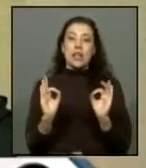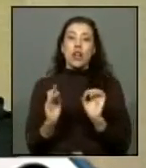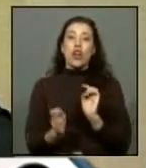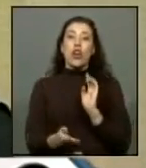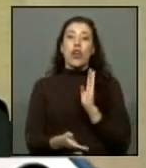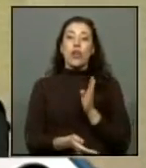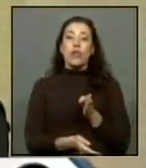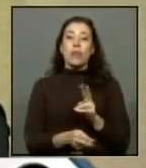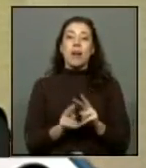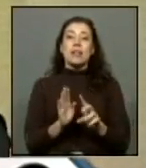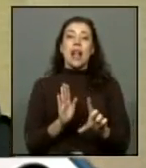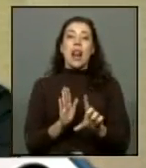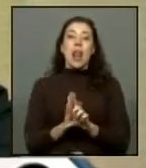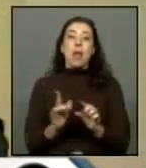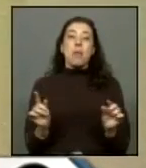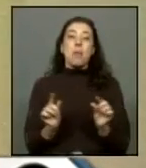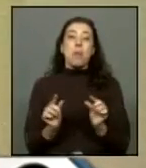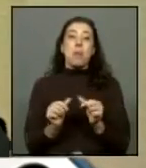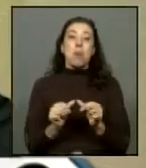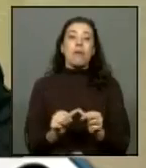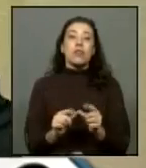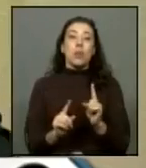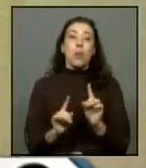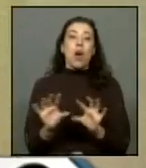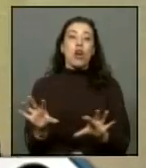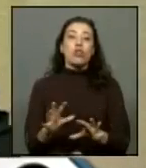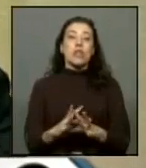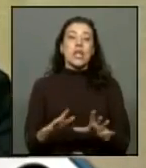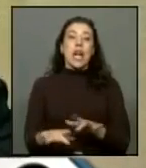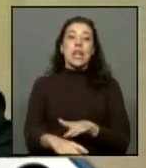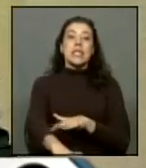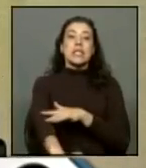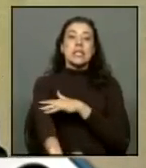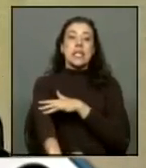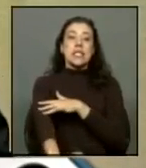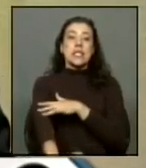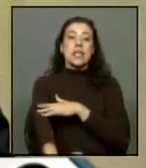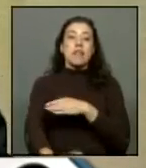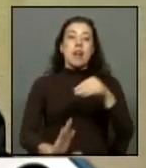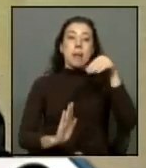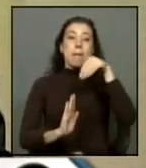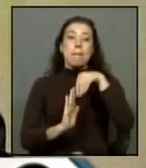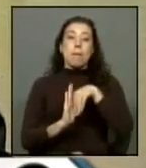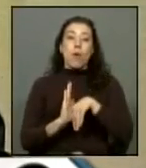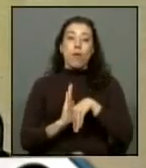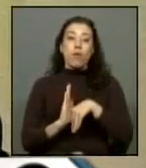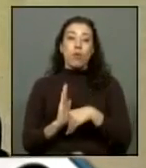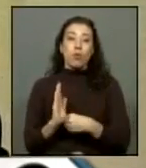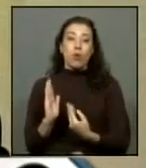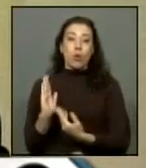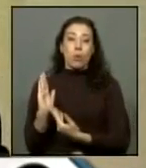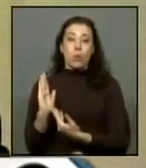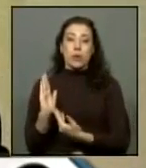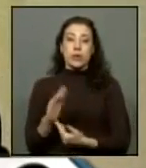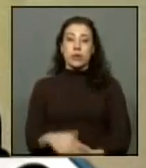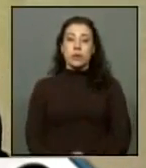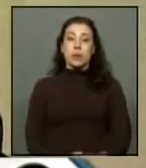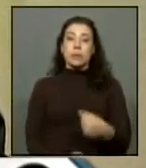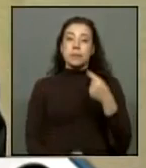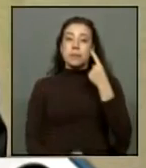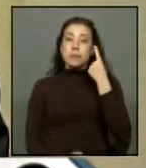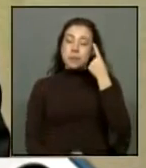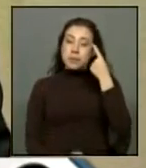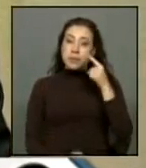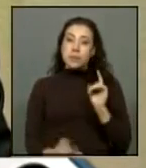tuviésemos leyes parciales en algo tan sensible y tan profundo como esto sin lugar a